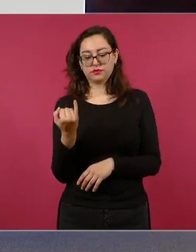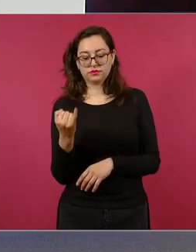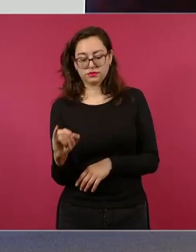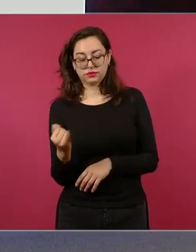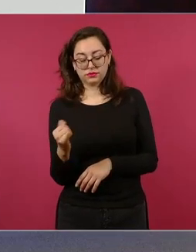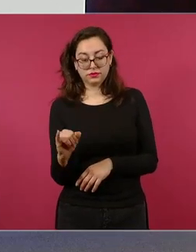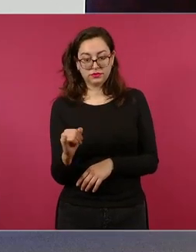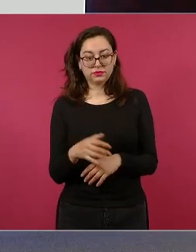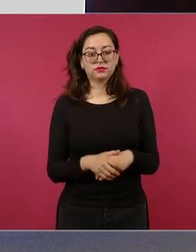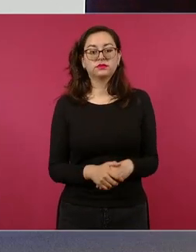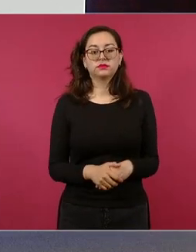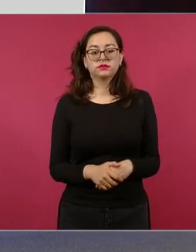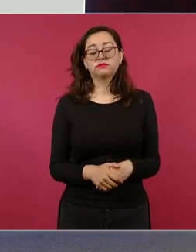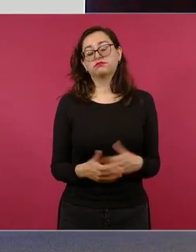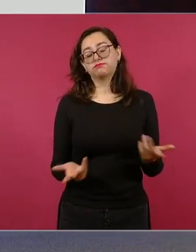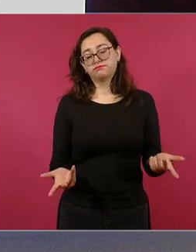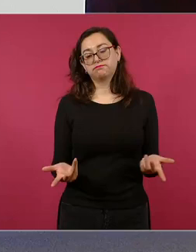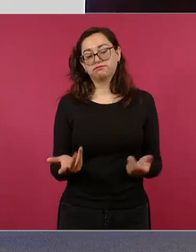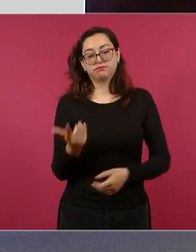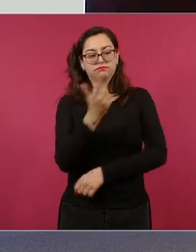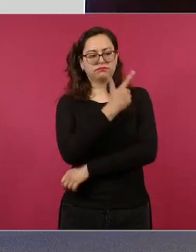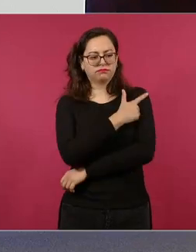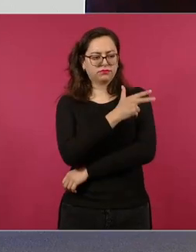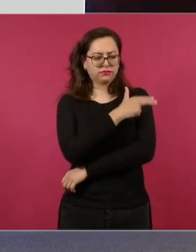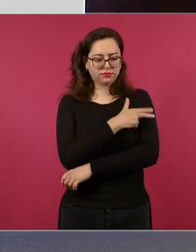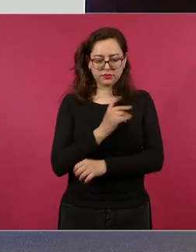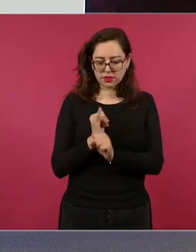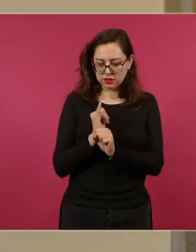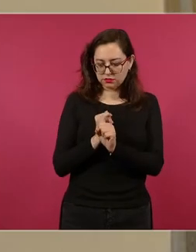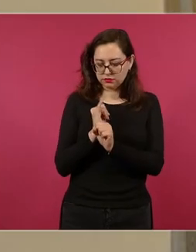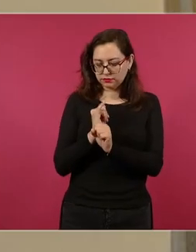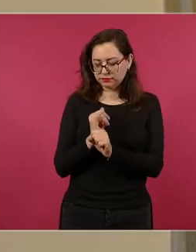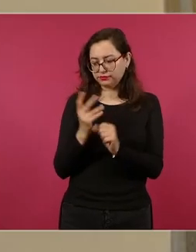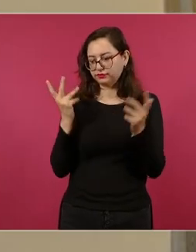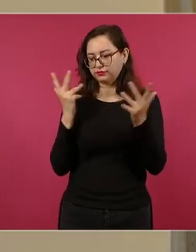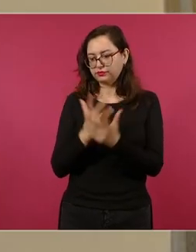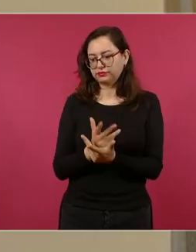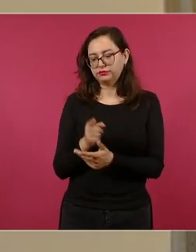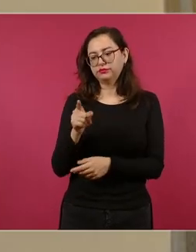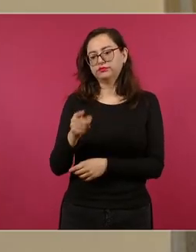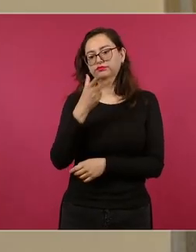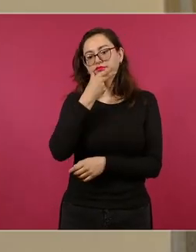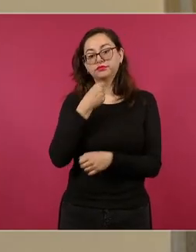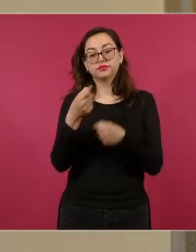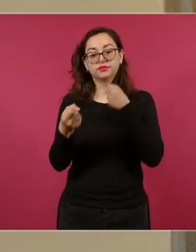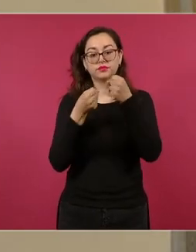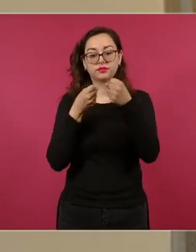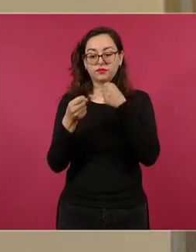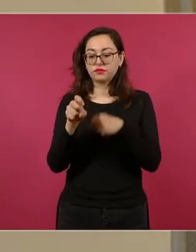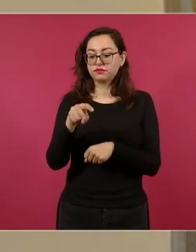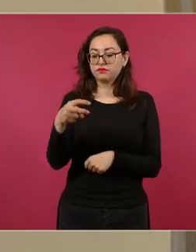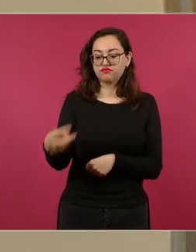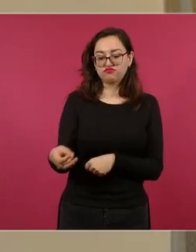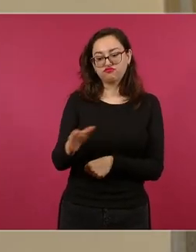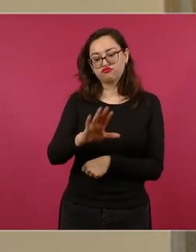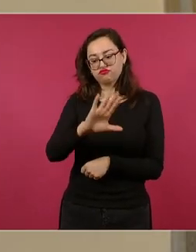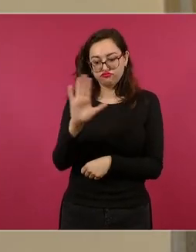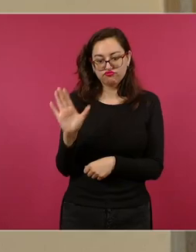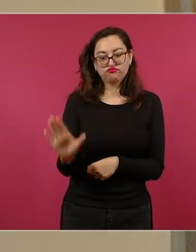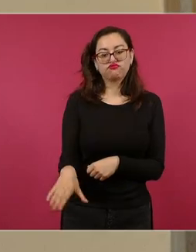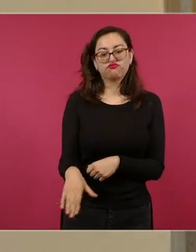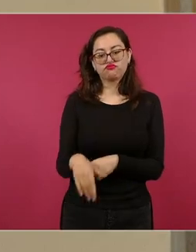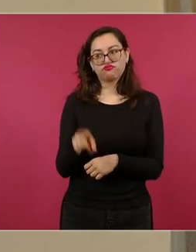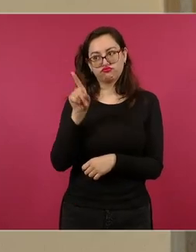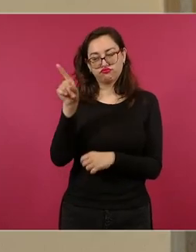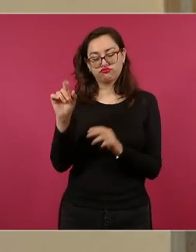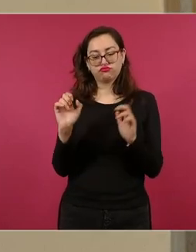localizan sin vida al periodista Culebro Morales en el kilómetro 28 de la carretera Arriagas-Jiquipilas, en